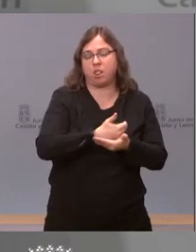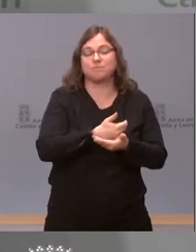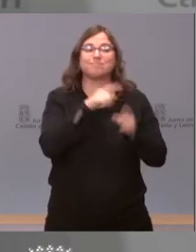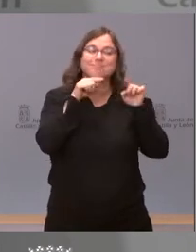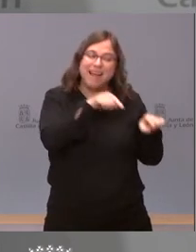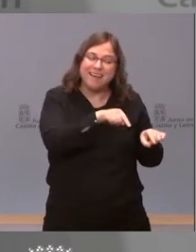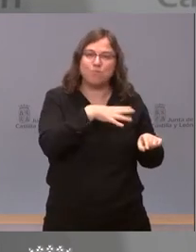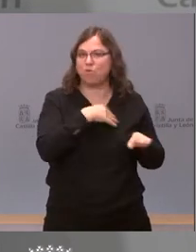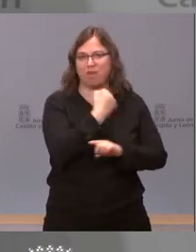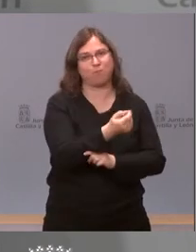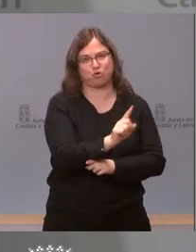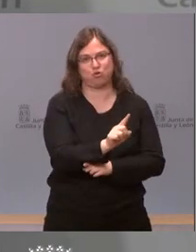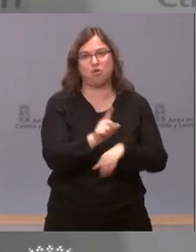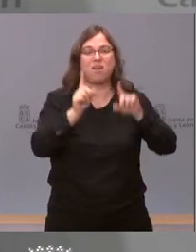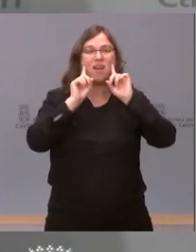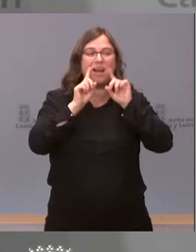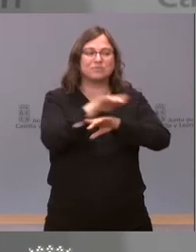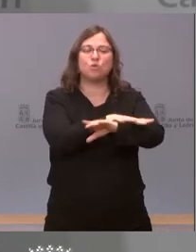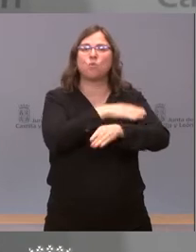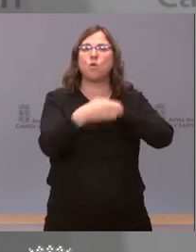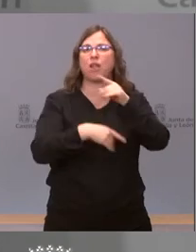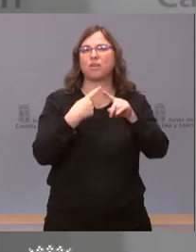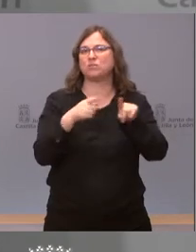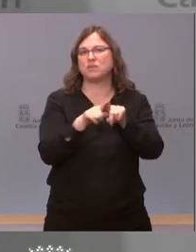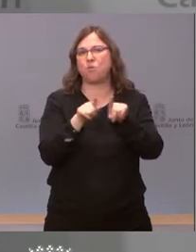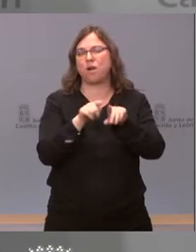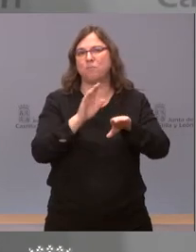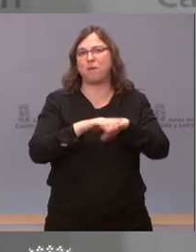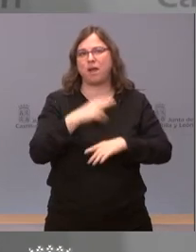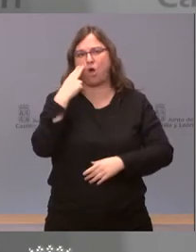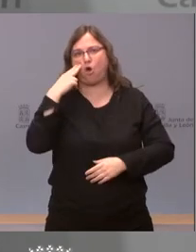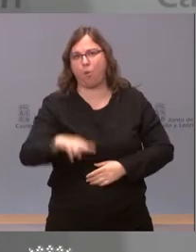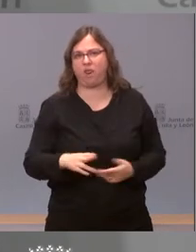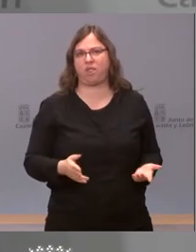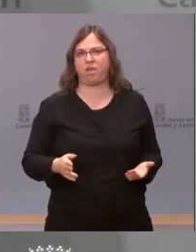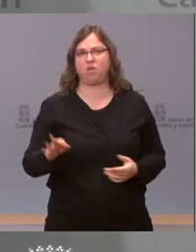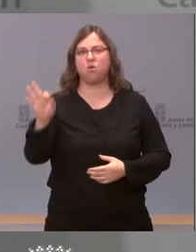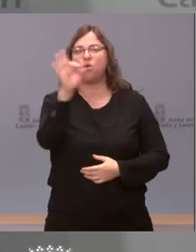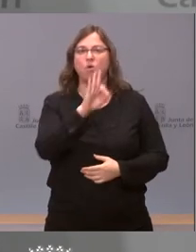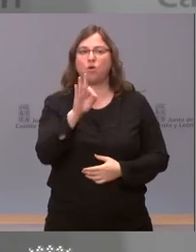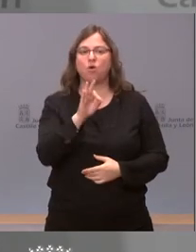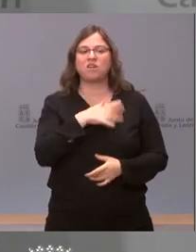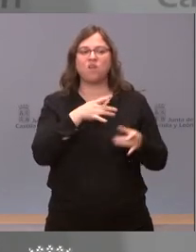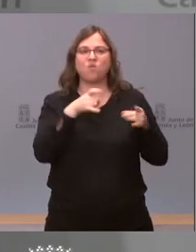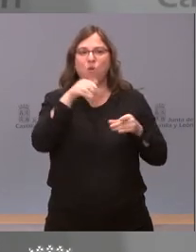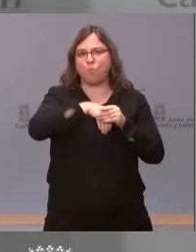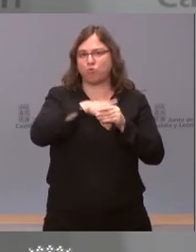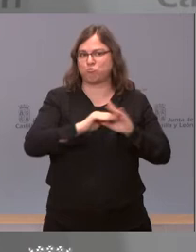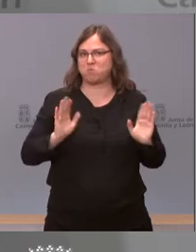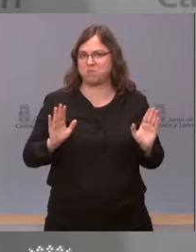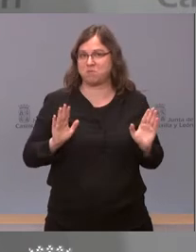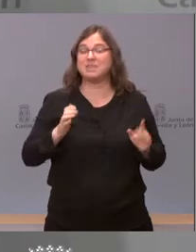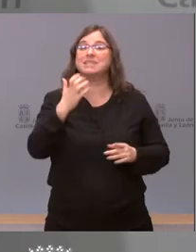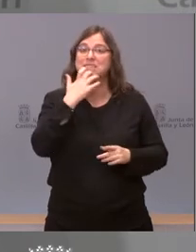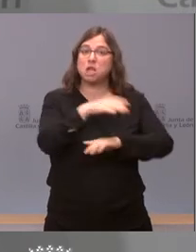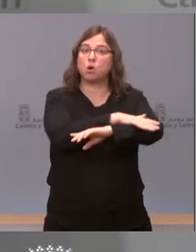a su lado cuando el gobierno se comporta de forma cobarde o electoralista. Pero cuando